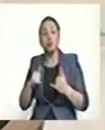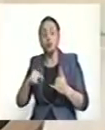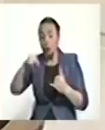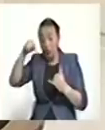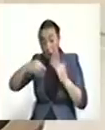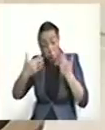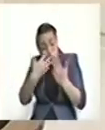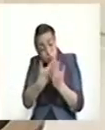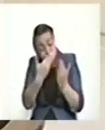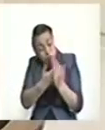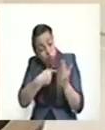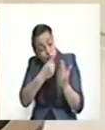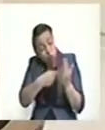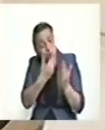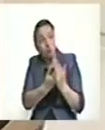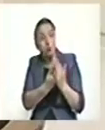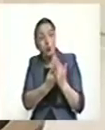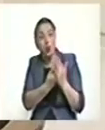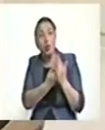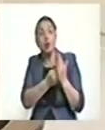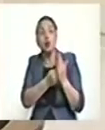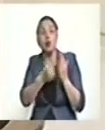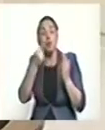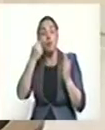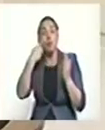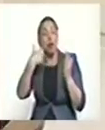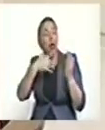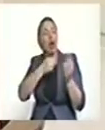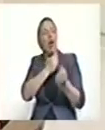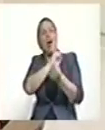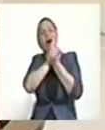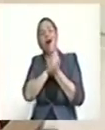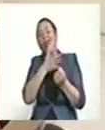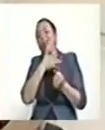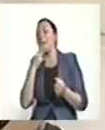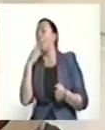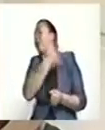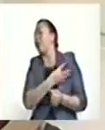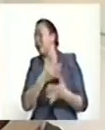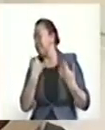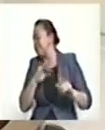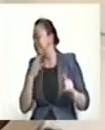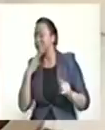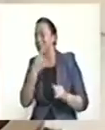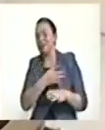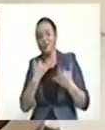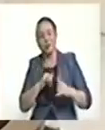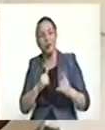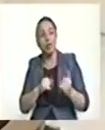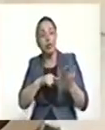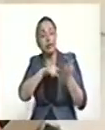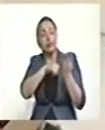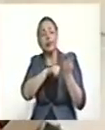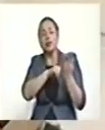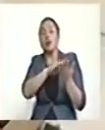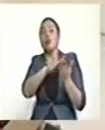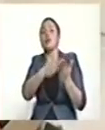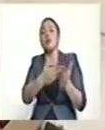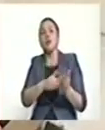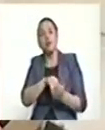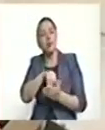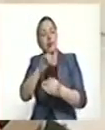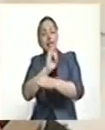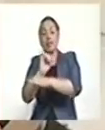acá no es más que un monumento a la impunidad. Que lo que hay acá es el mayor debilitamiento de las